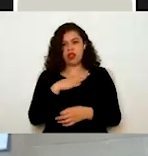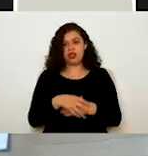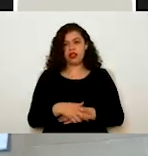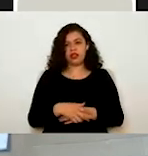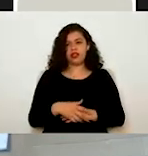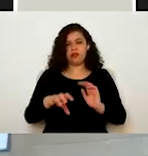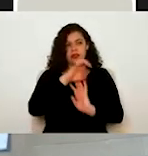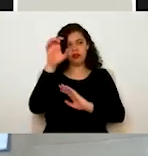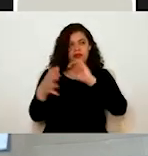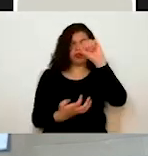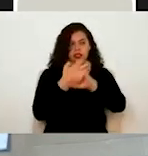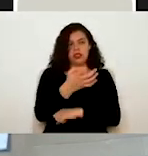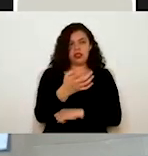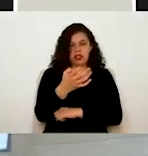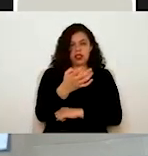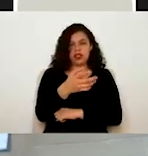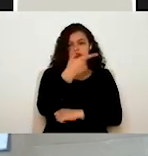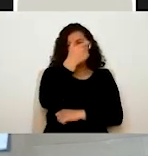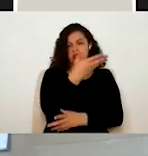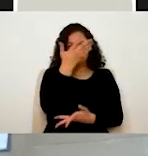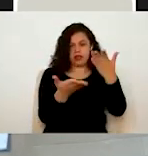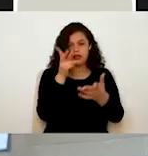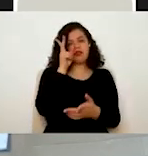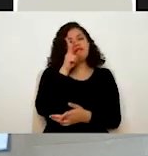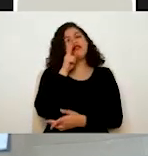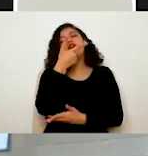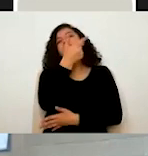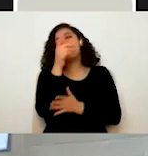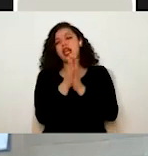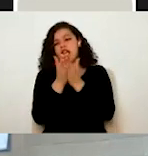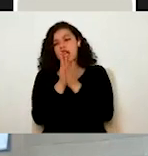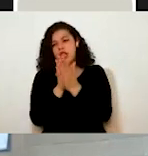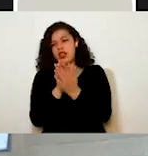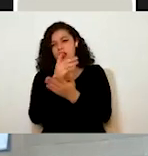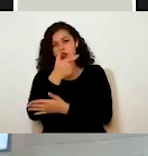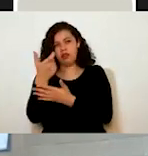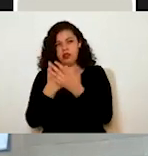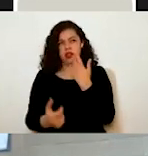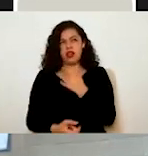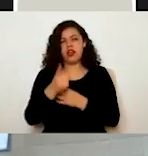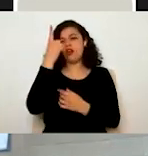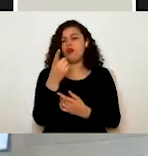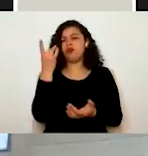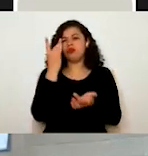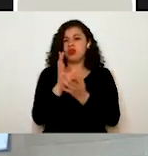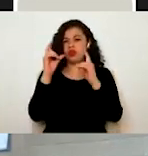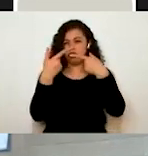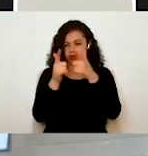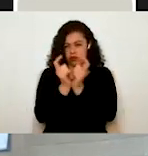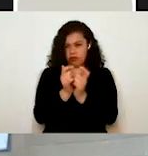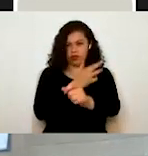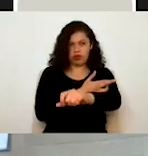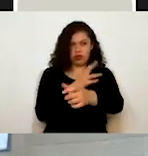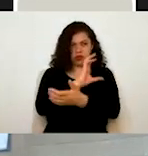estados financieros y balanza de comprobación y libros contables que están en un solo módulo. Tenemos después contratos de arrendamiento,